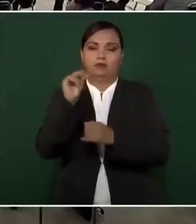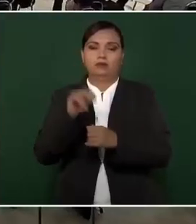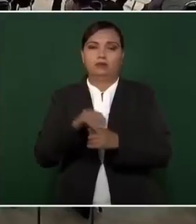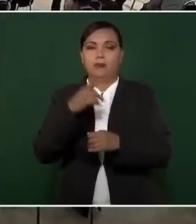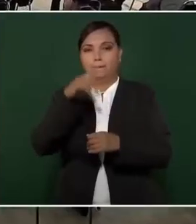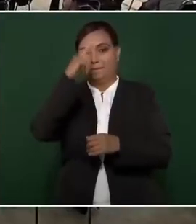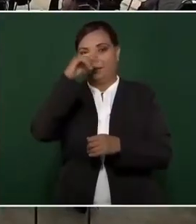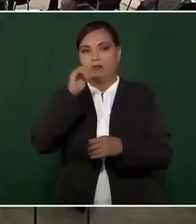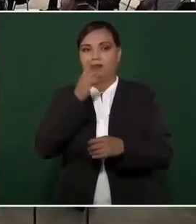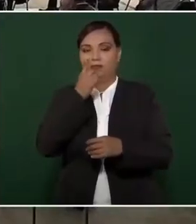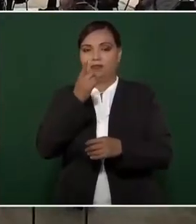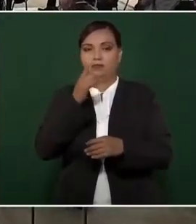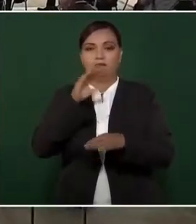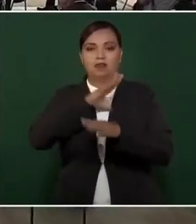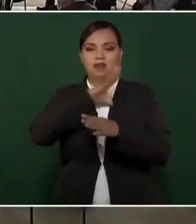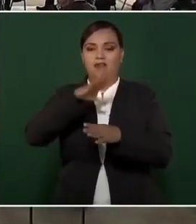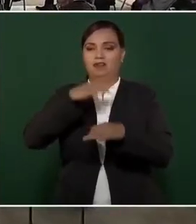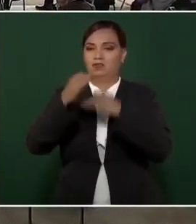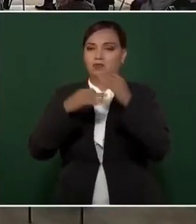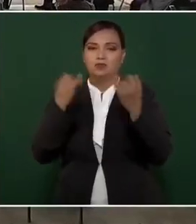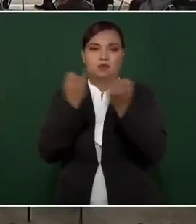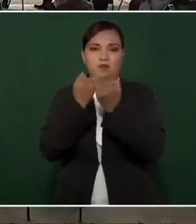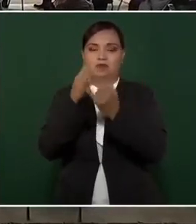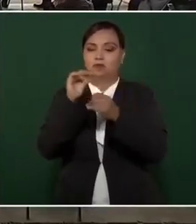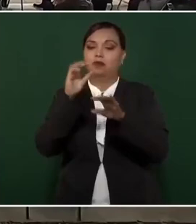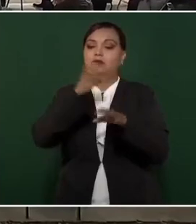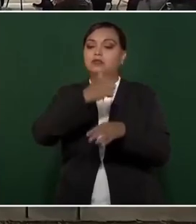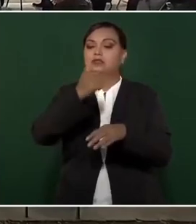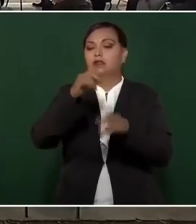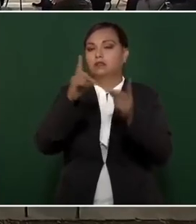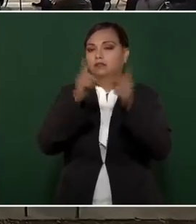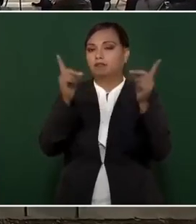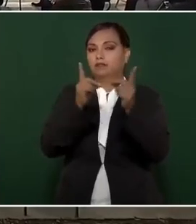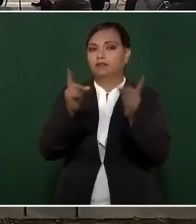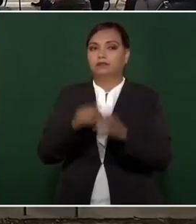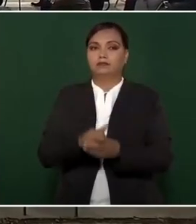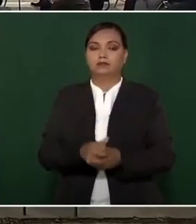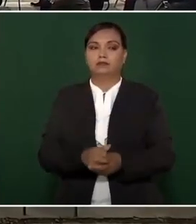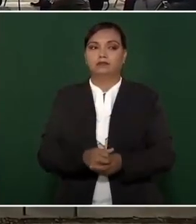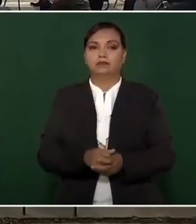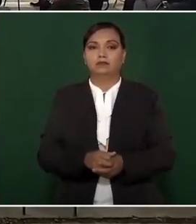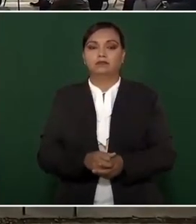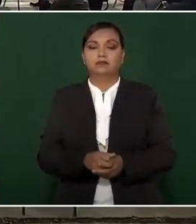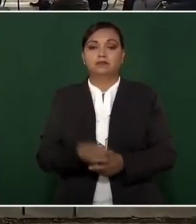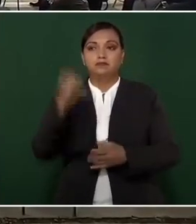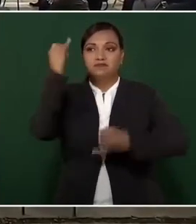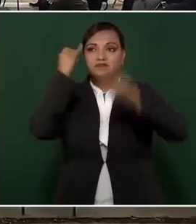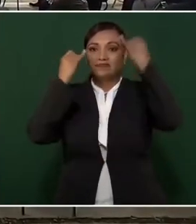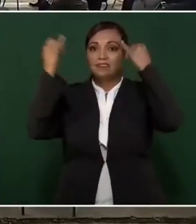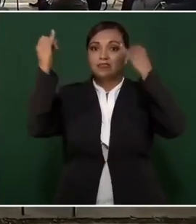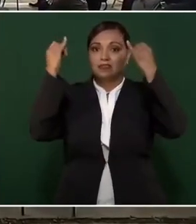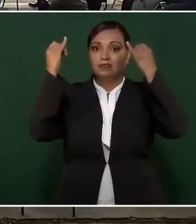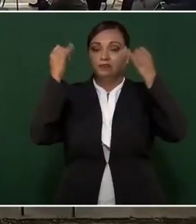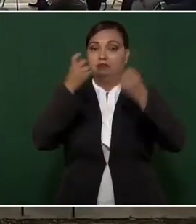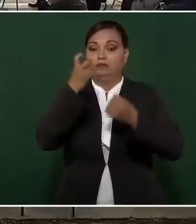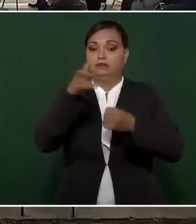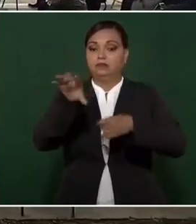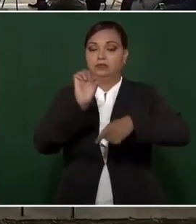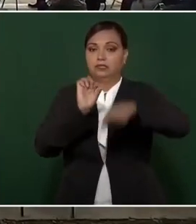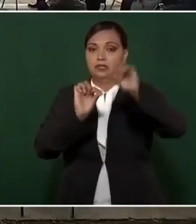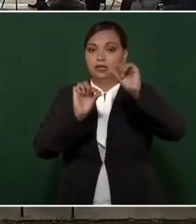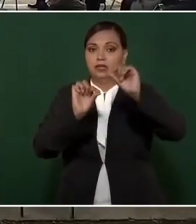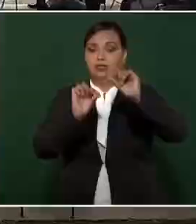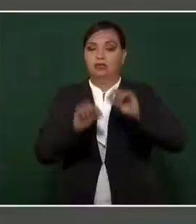para no generalizar. Pero imagínense si se elige